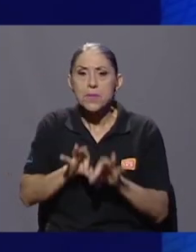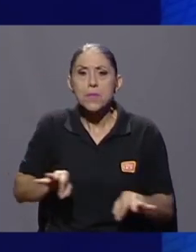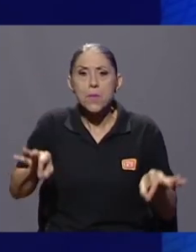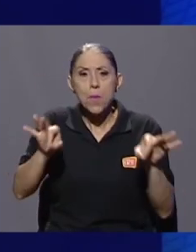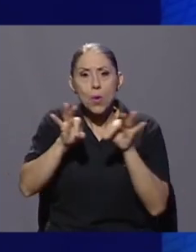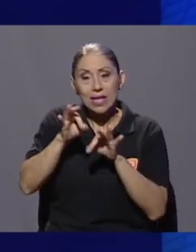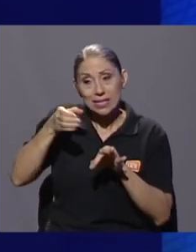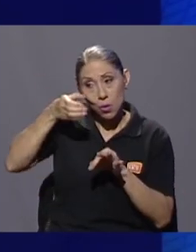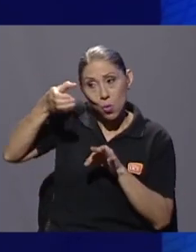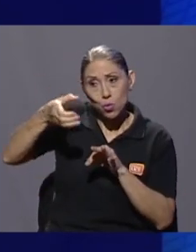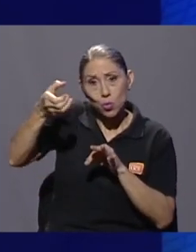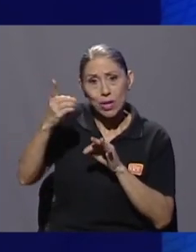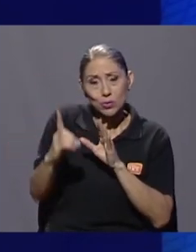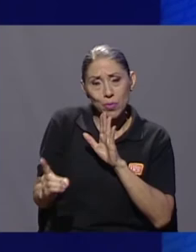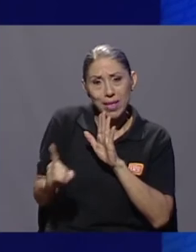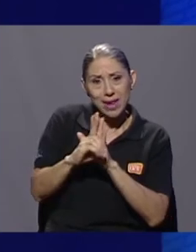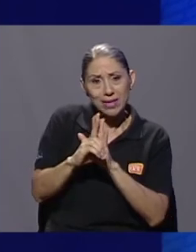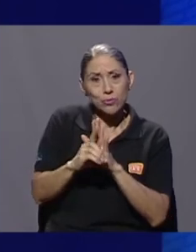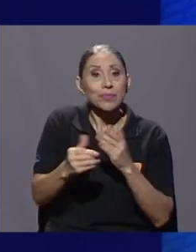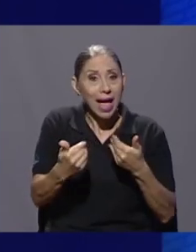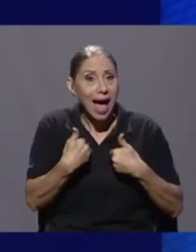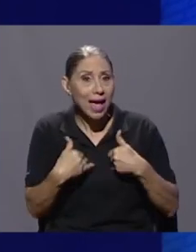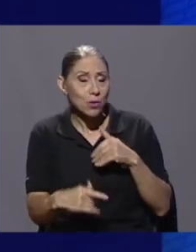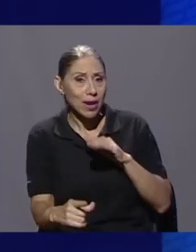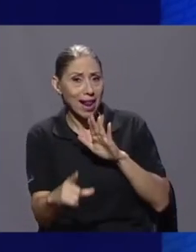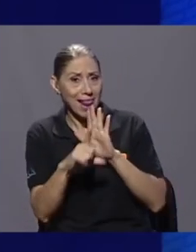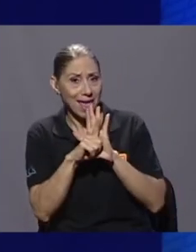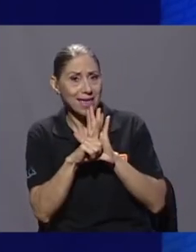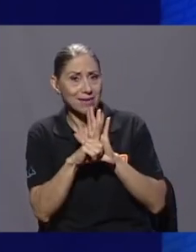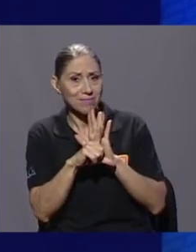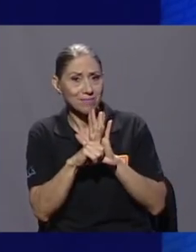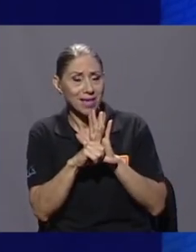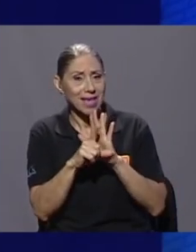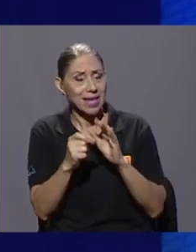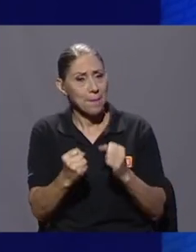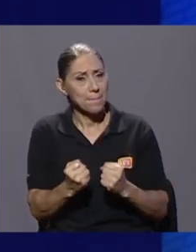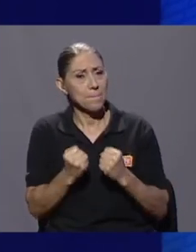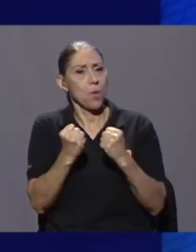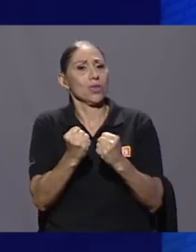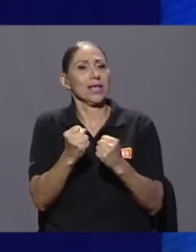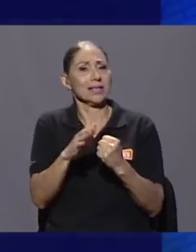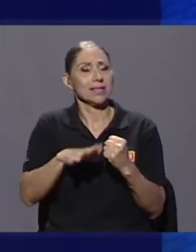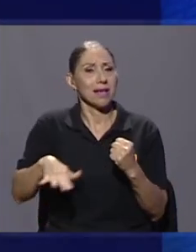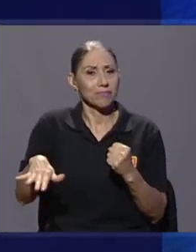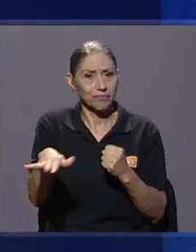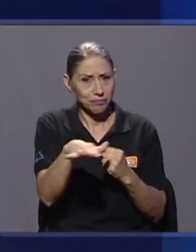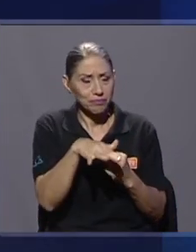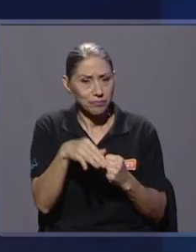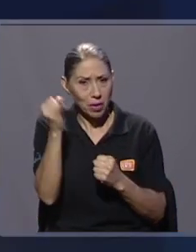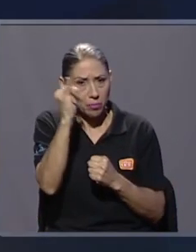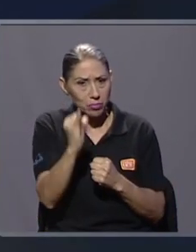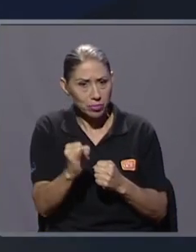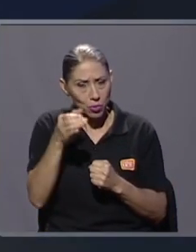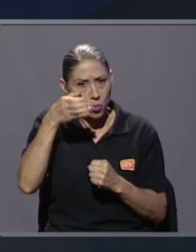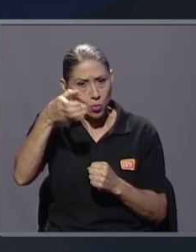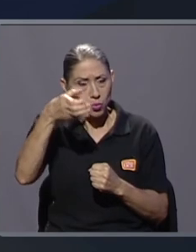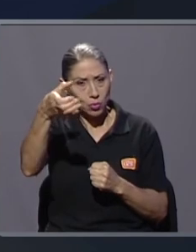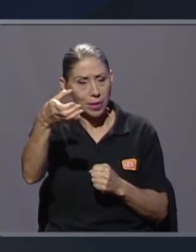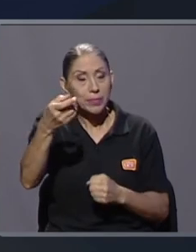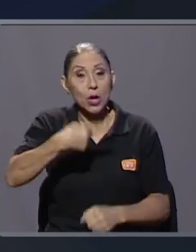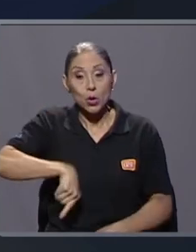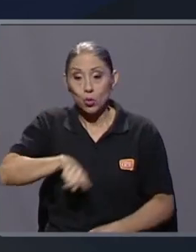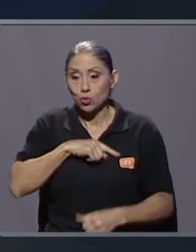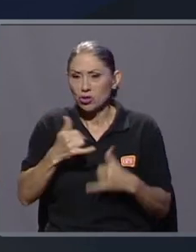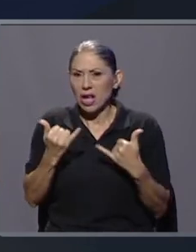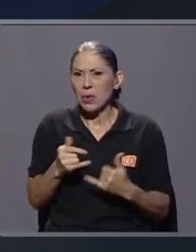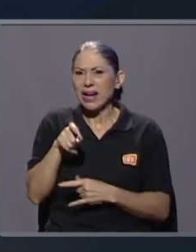un derecho. Hay una ley que potencia justamente nuestro gremio y creo que hoy en día lo que vamos a requerir va a